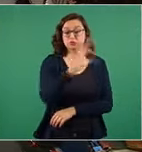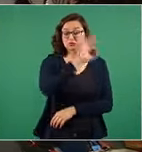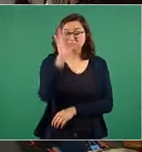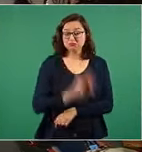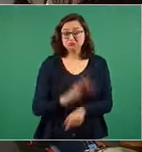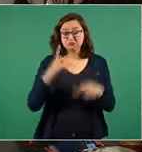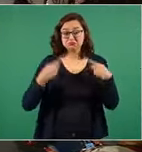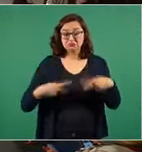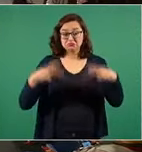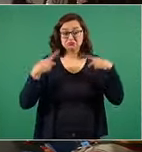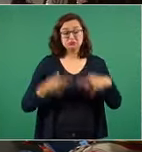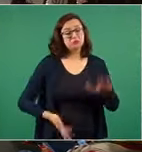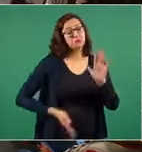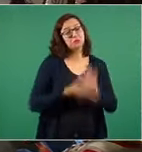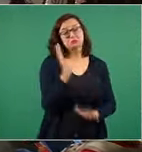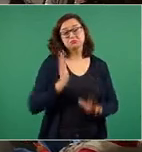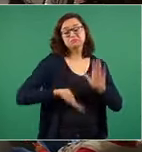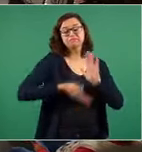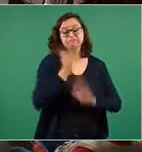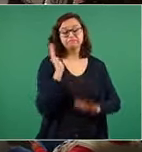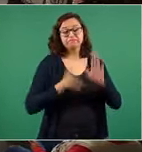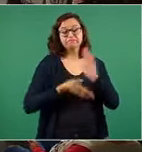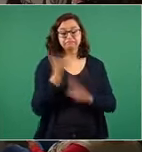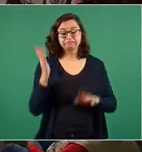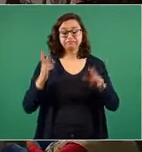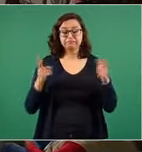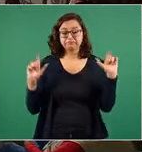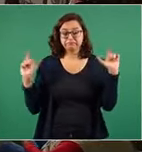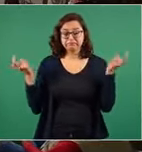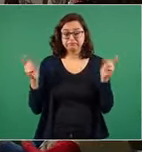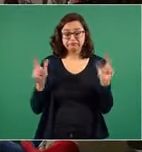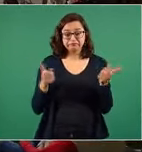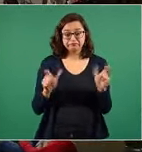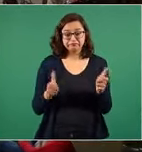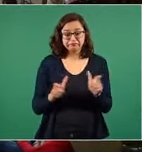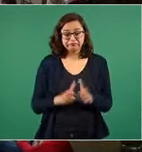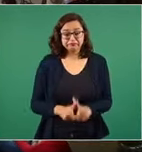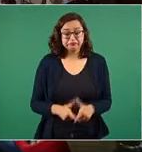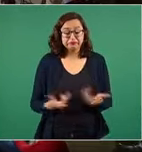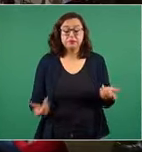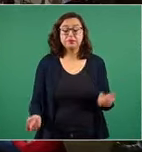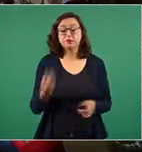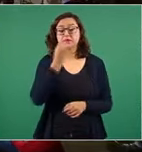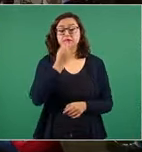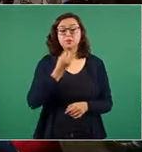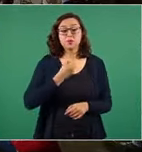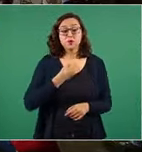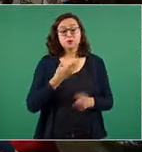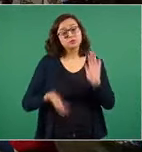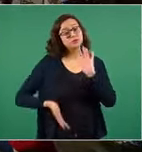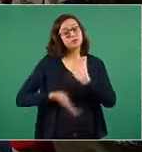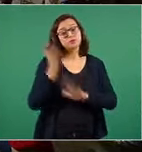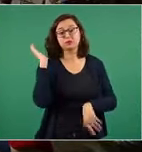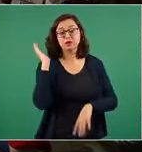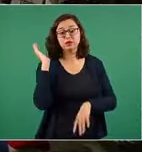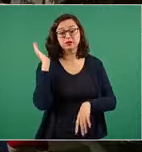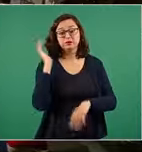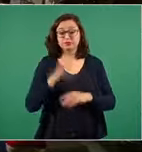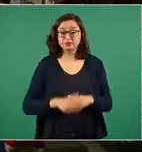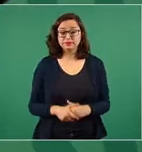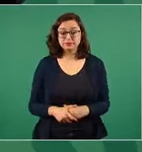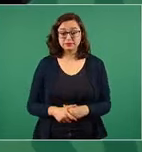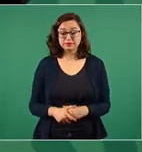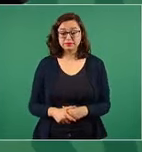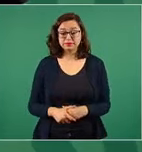y la gente se fue a buscarse la vida, pues